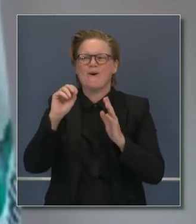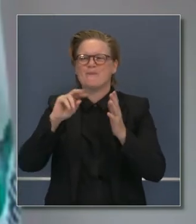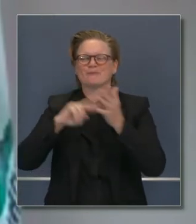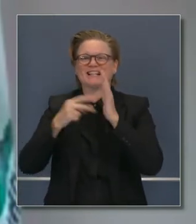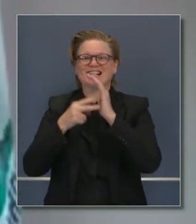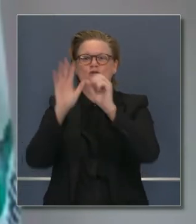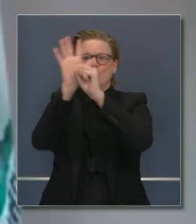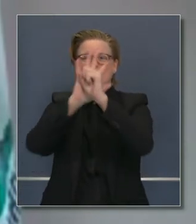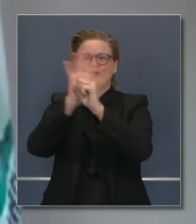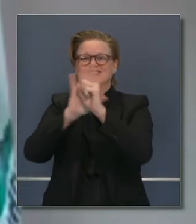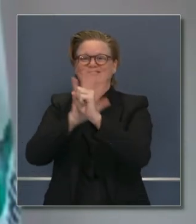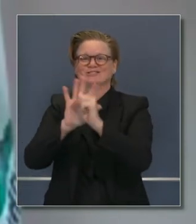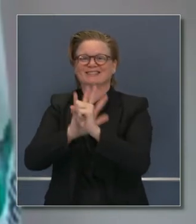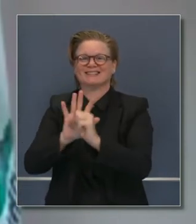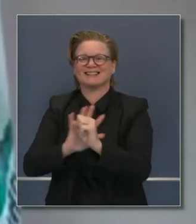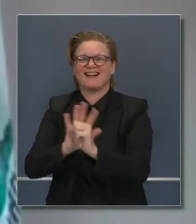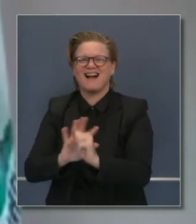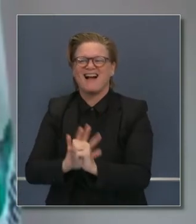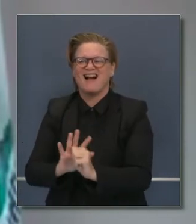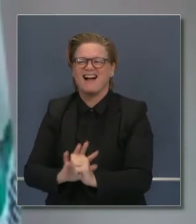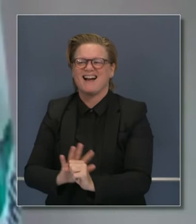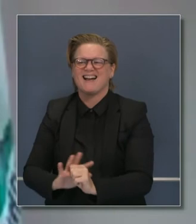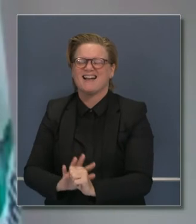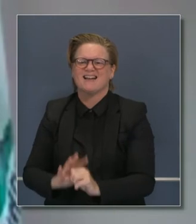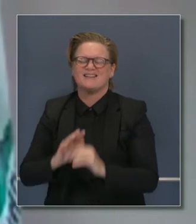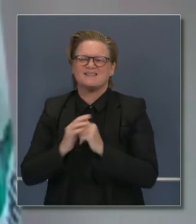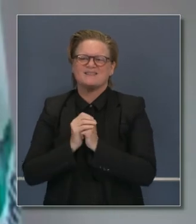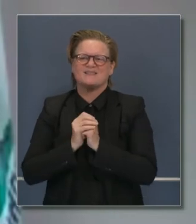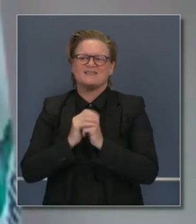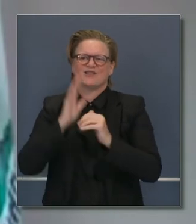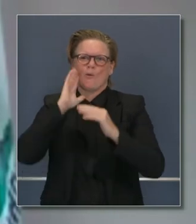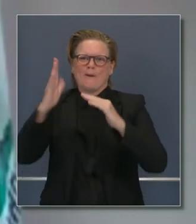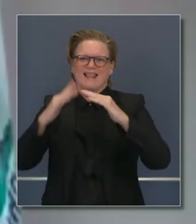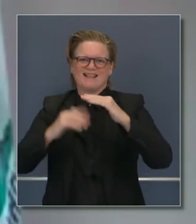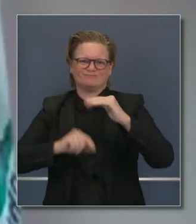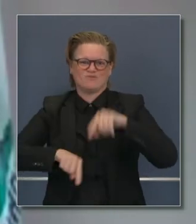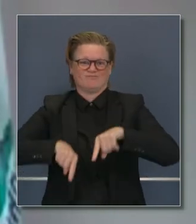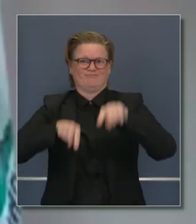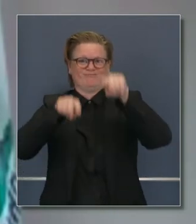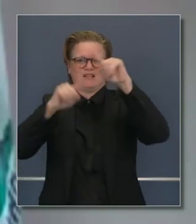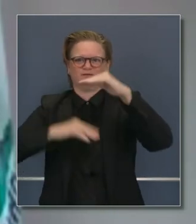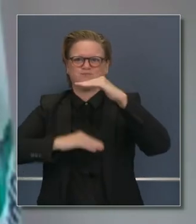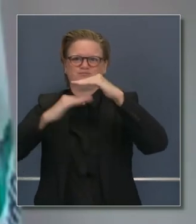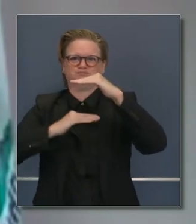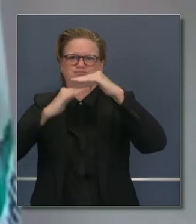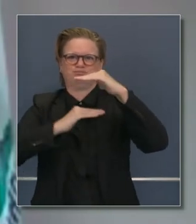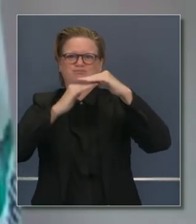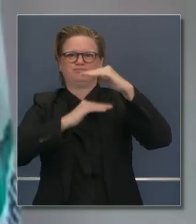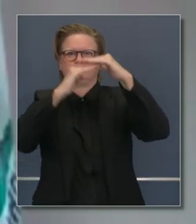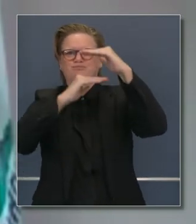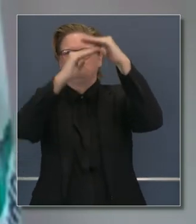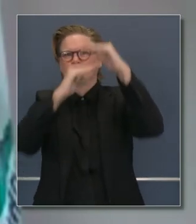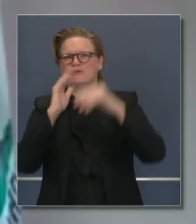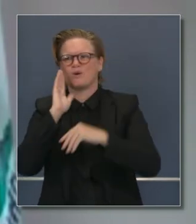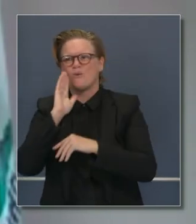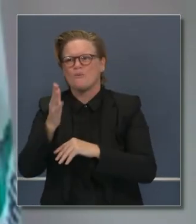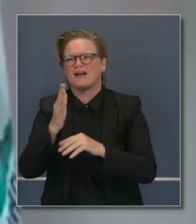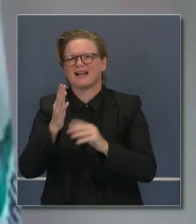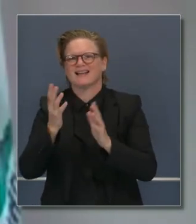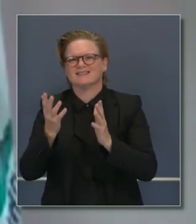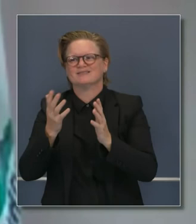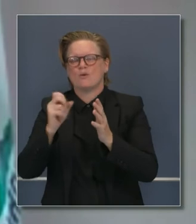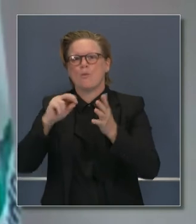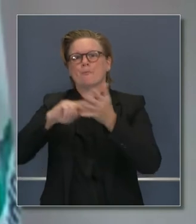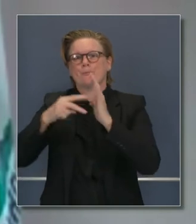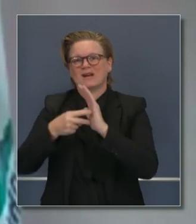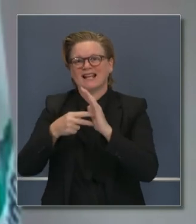condados de muchas regiones tendrán estos retos. Así que si esperamos ver que muchos de los pacientes podrán quedarse más cerca a